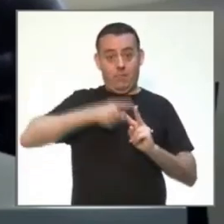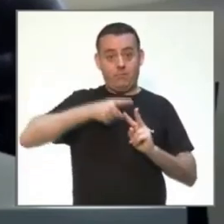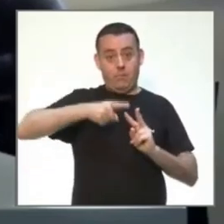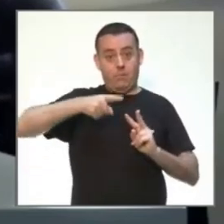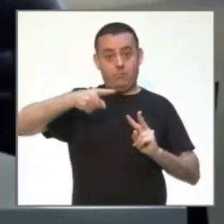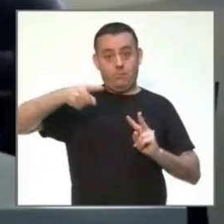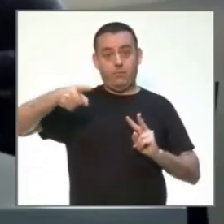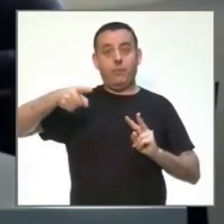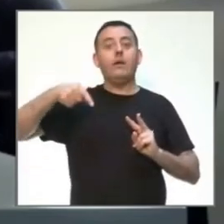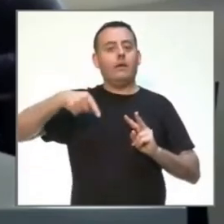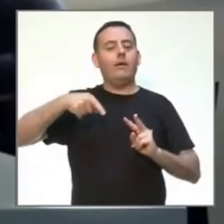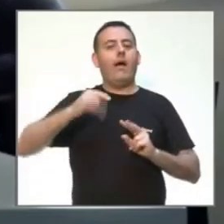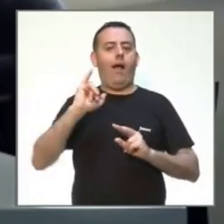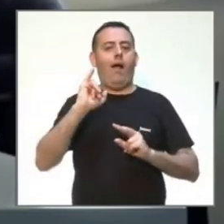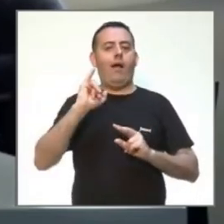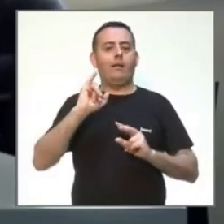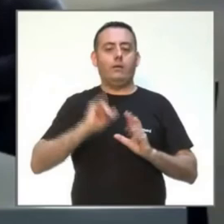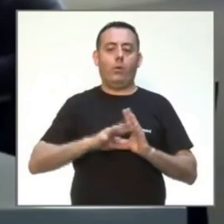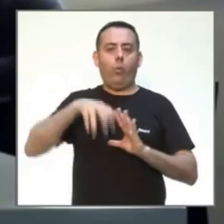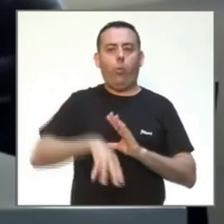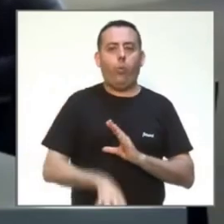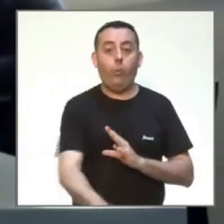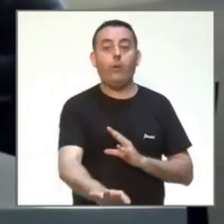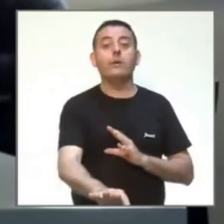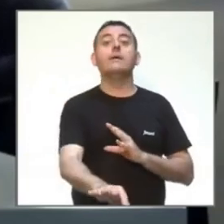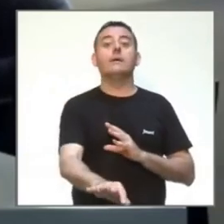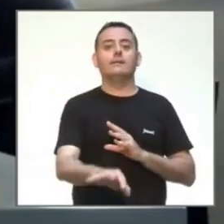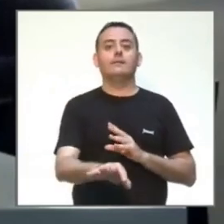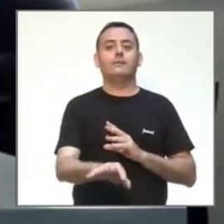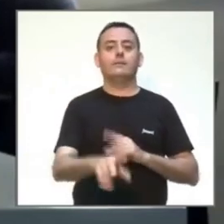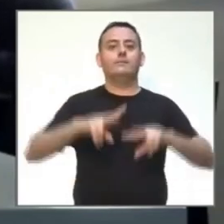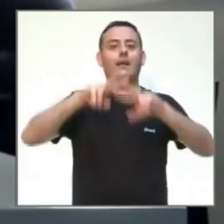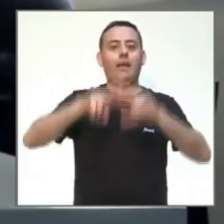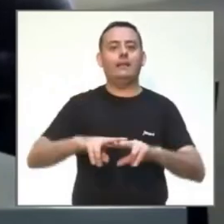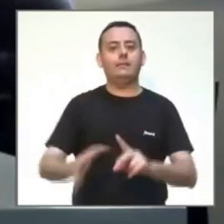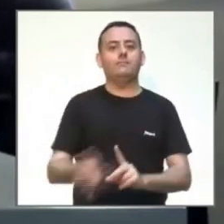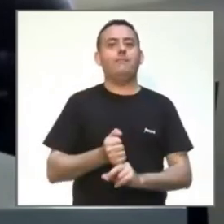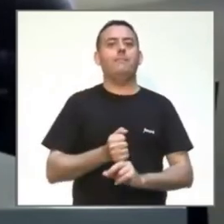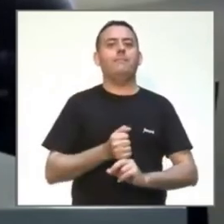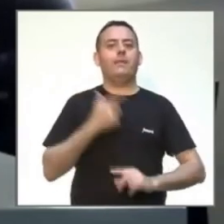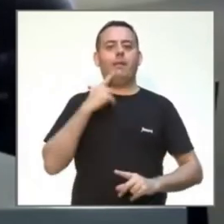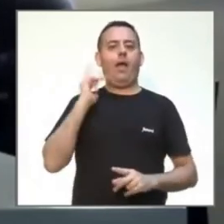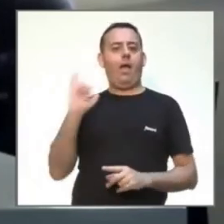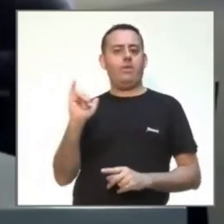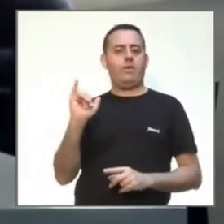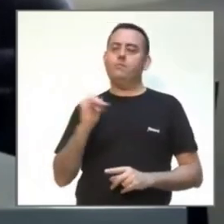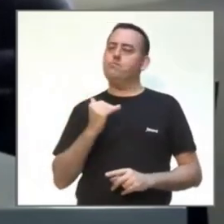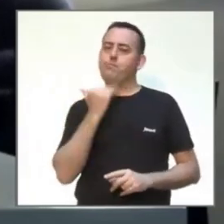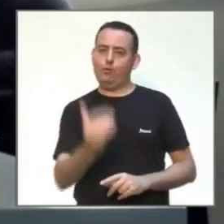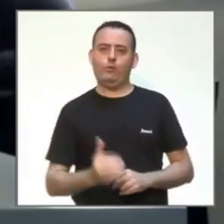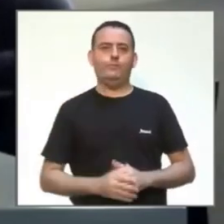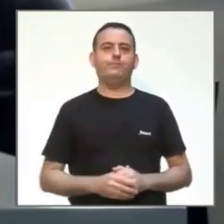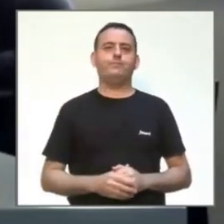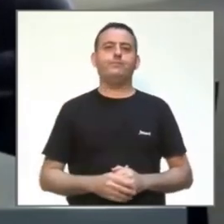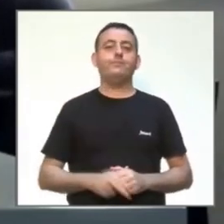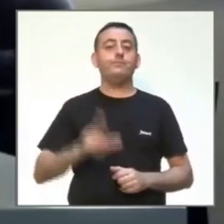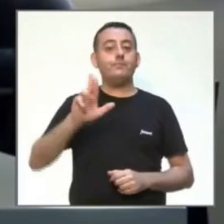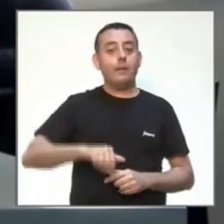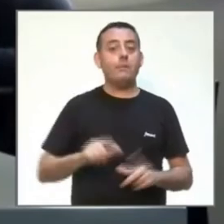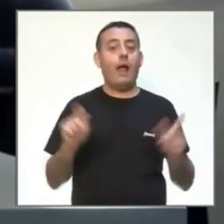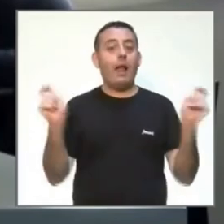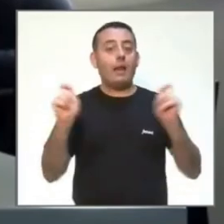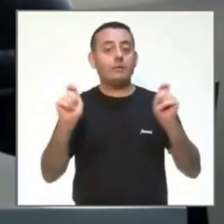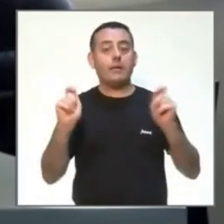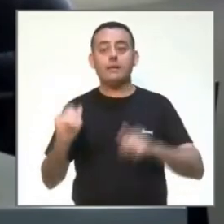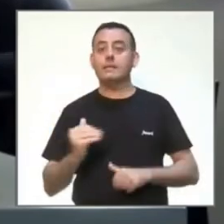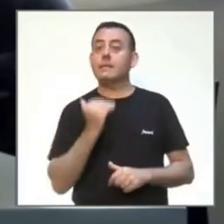primeros días. Con lo cual, es una detección temprana. A partir de ahí, hemos diseñado un sistema de alerta temprana, que es el